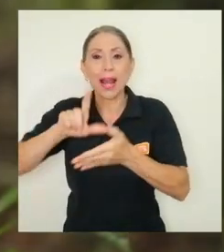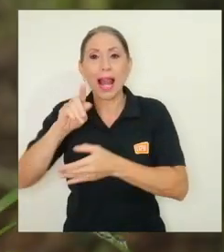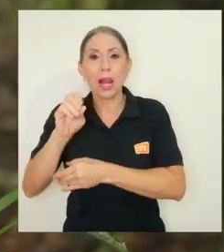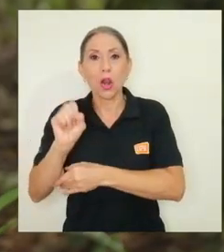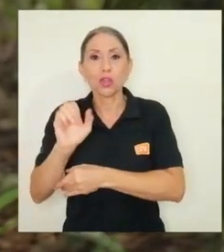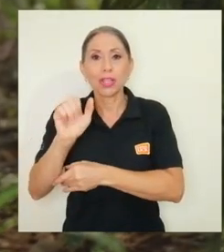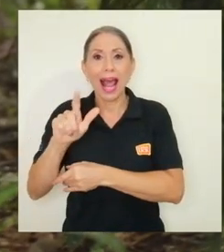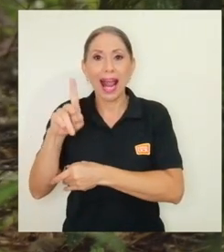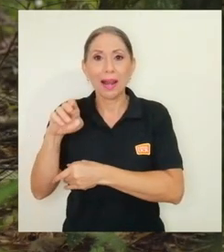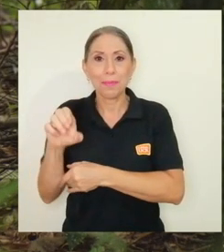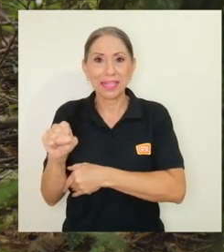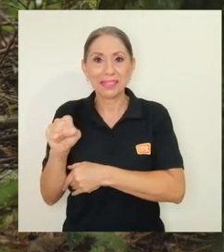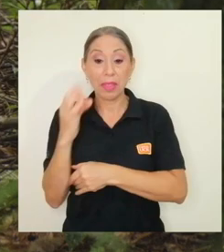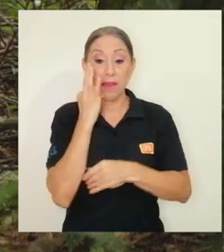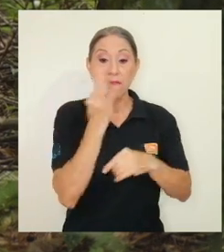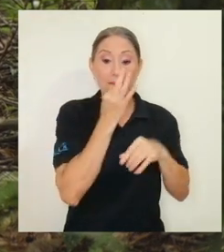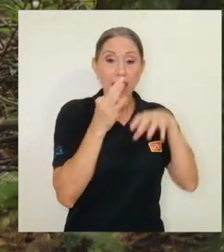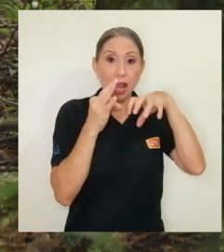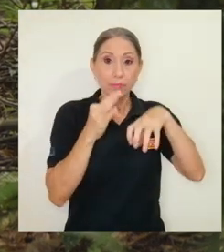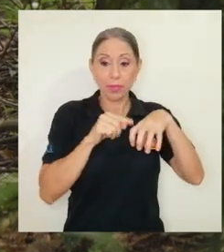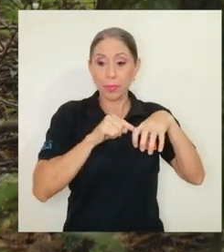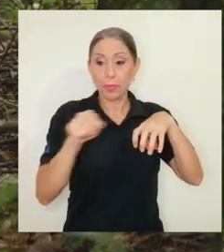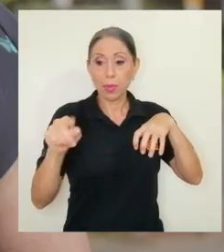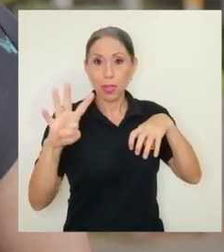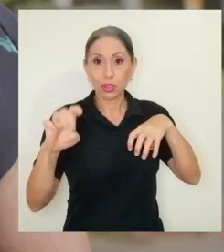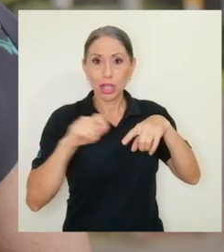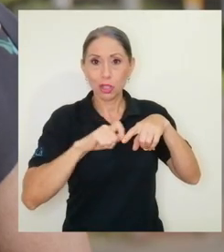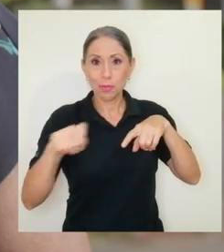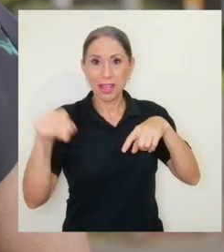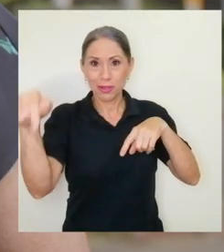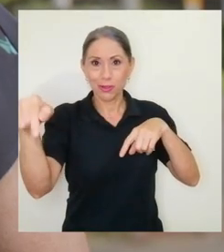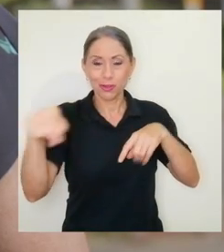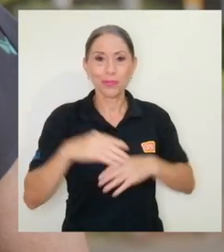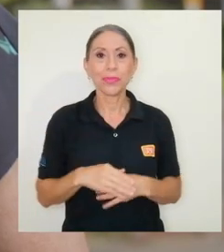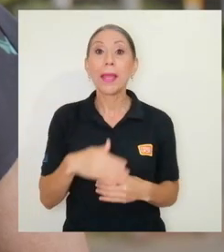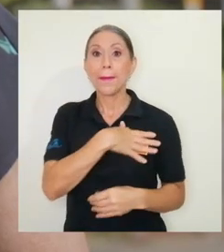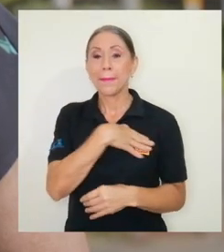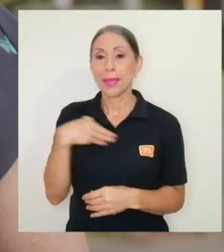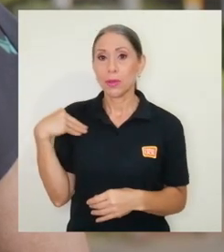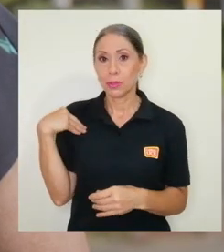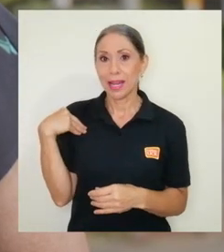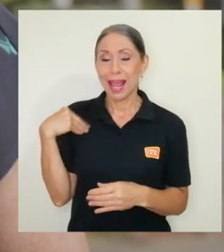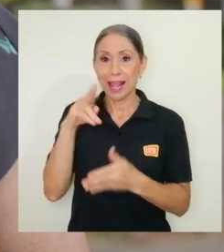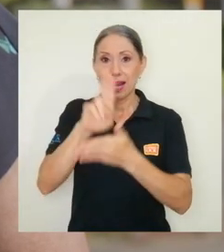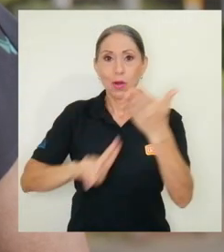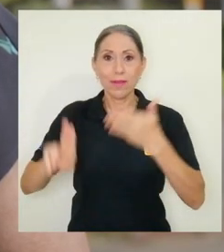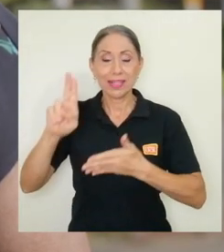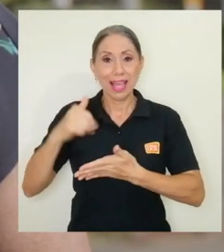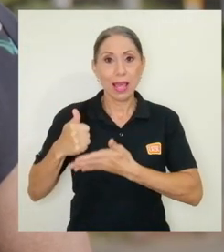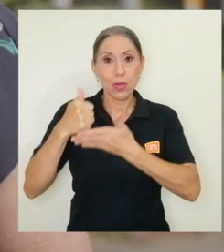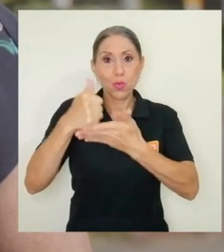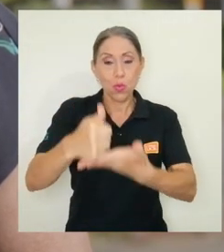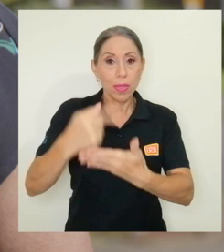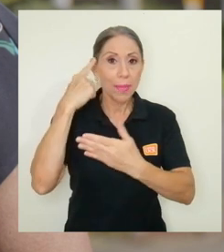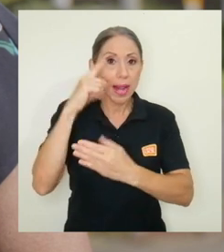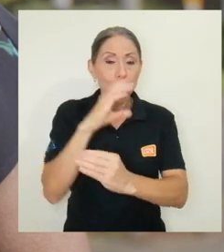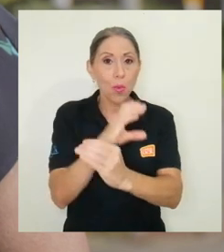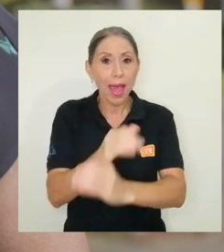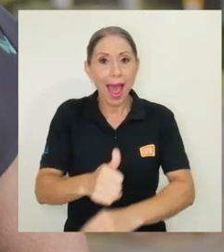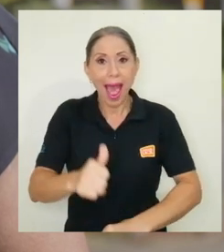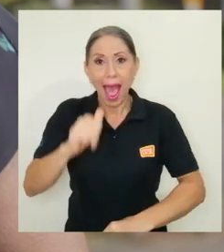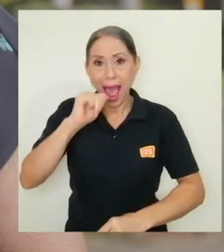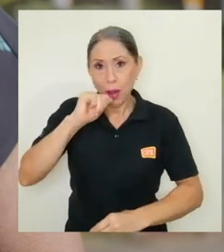ubicada a 400 metros de la finca me gustaría que la universidad pueda ayudar en el cuidado del agua